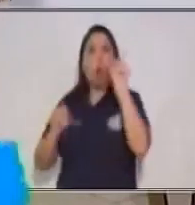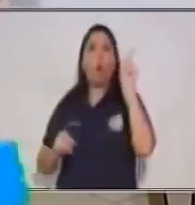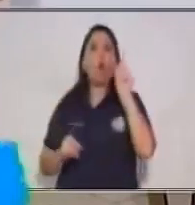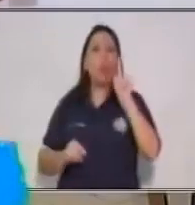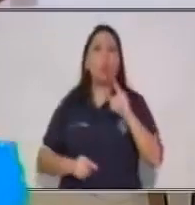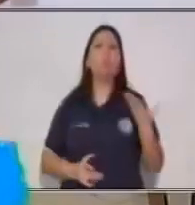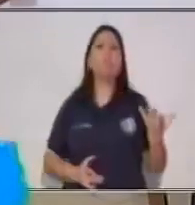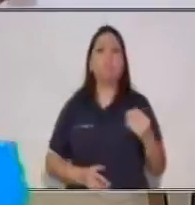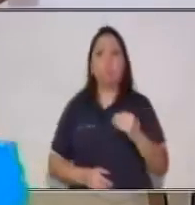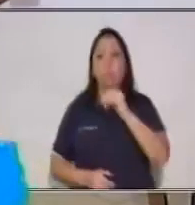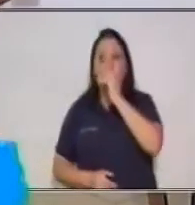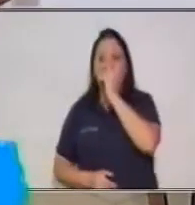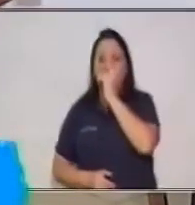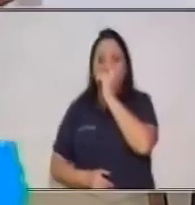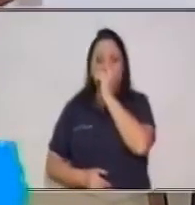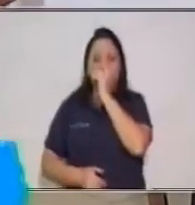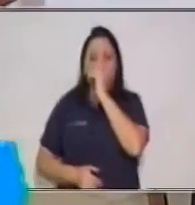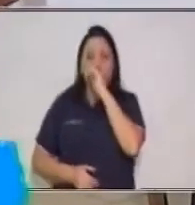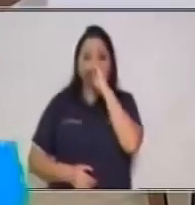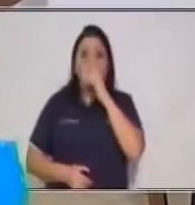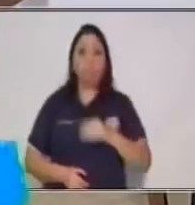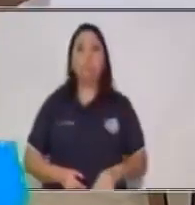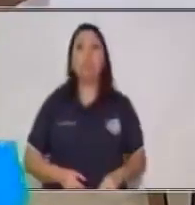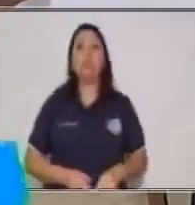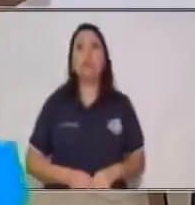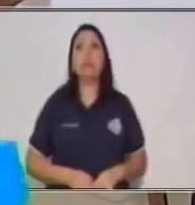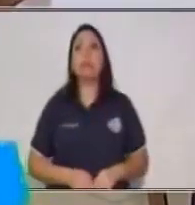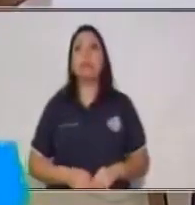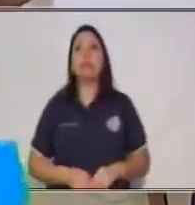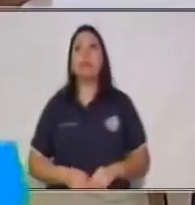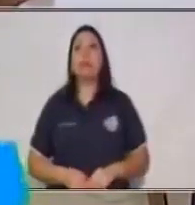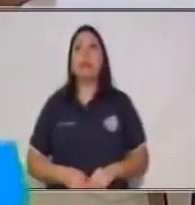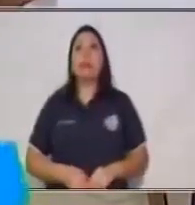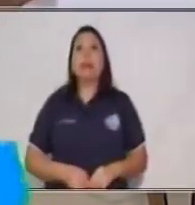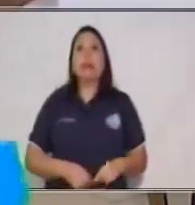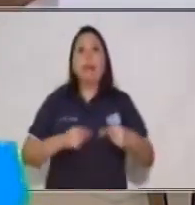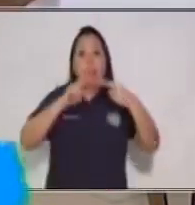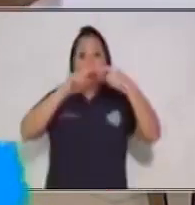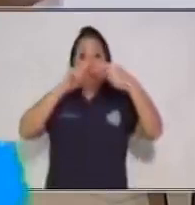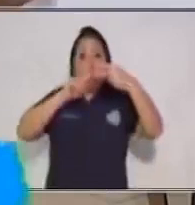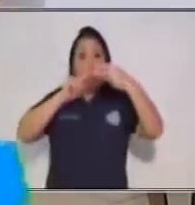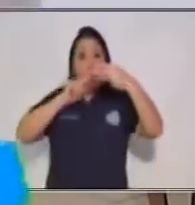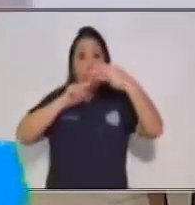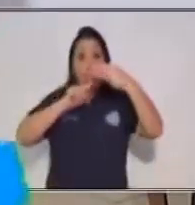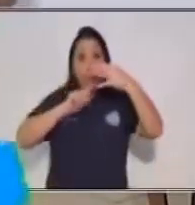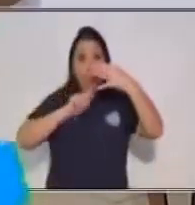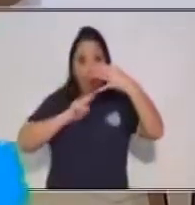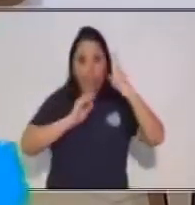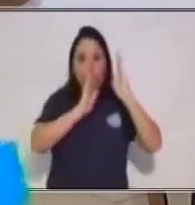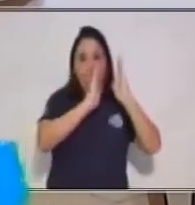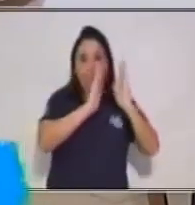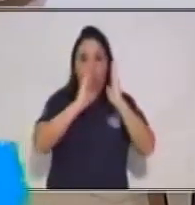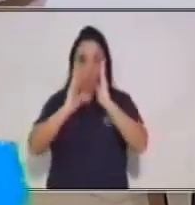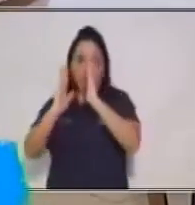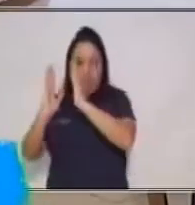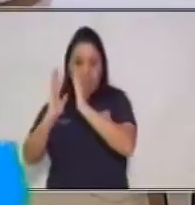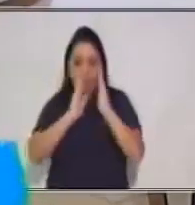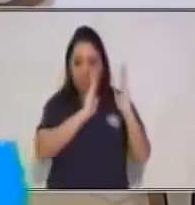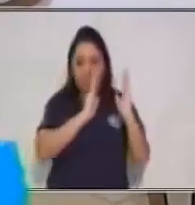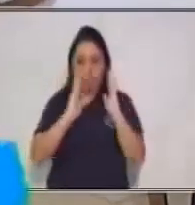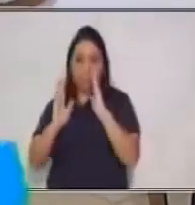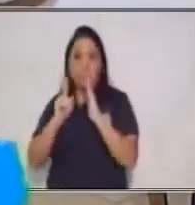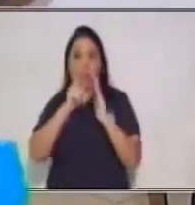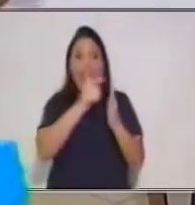Y a partir de pensar en eso y establecer, ya tú escogerás el registro y el lecto.